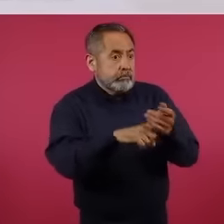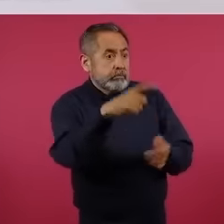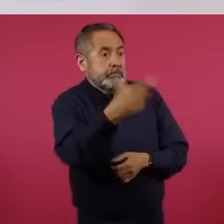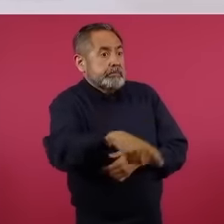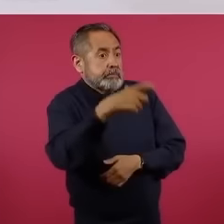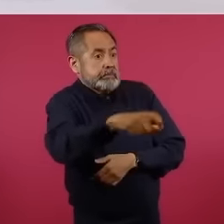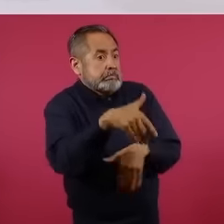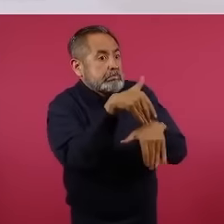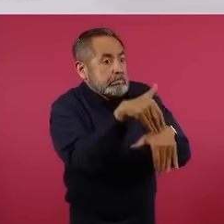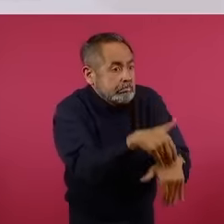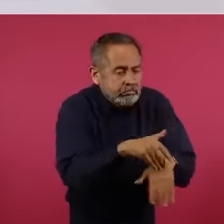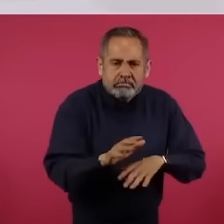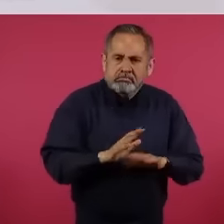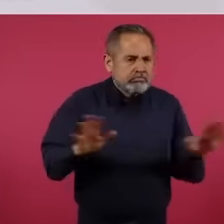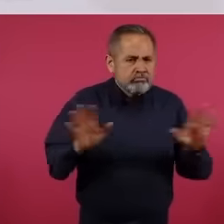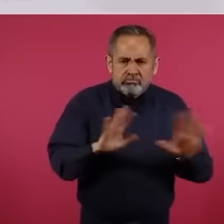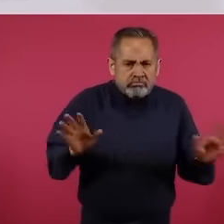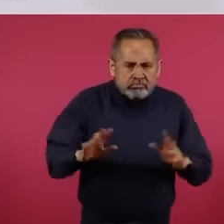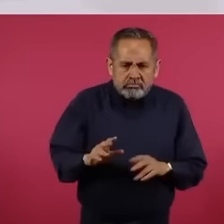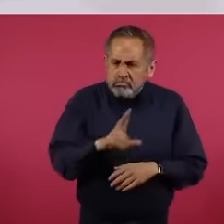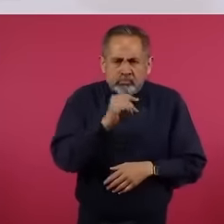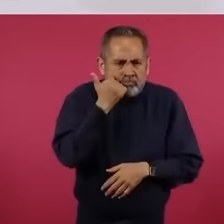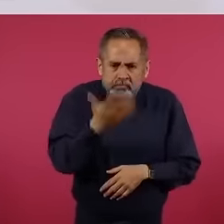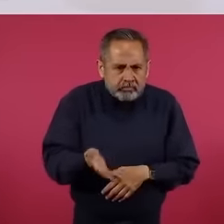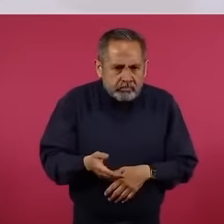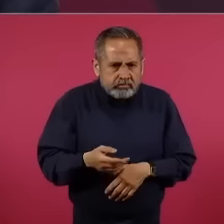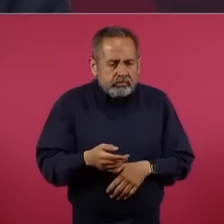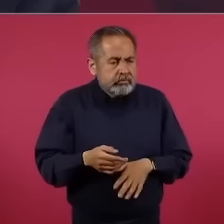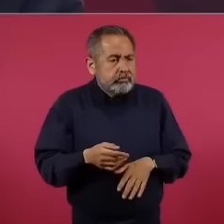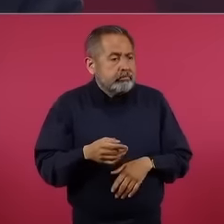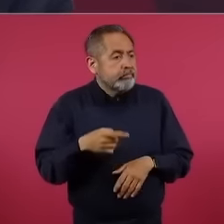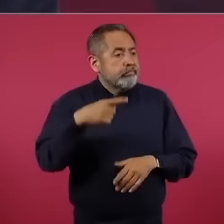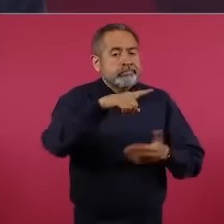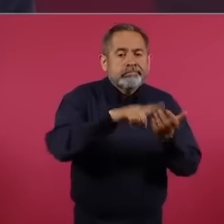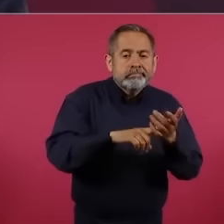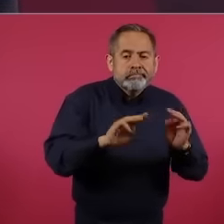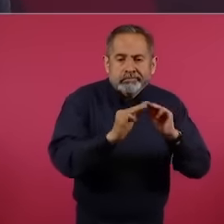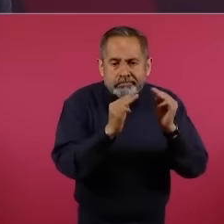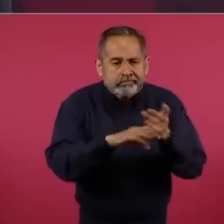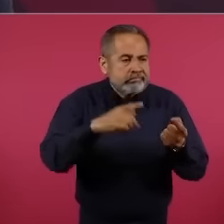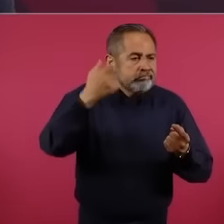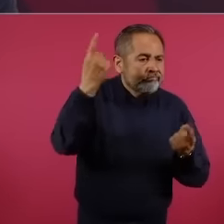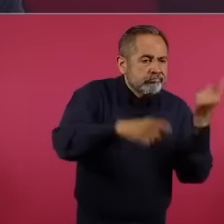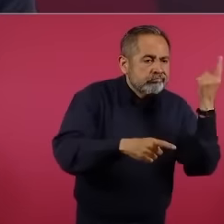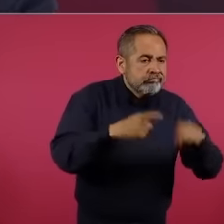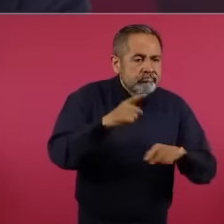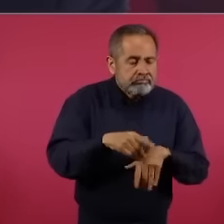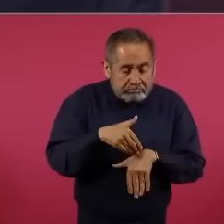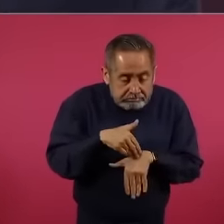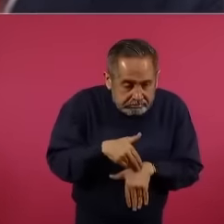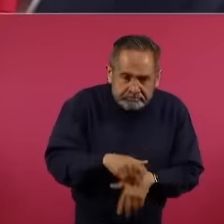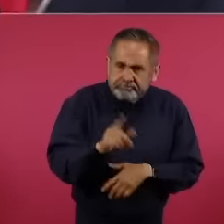y del poder que ejercen